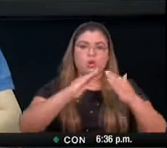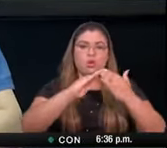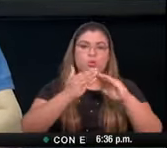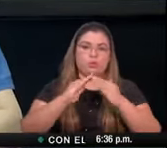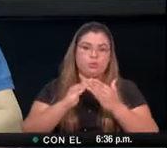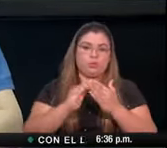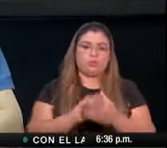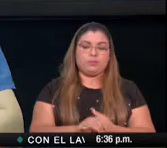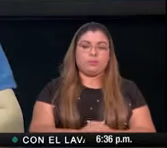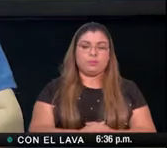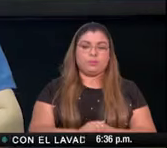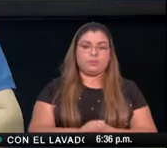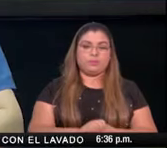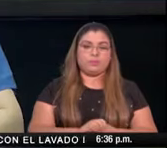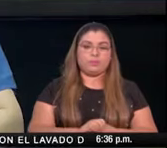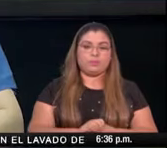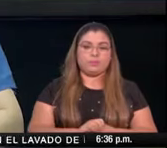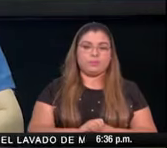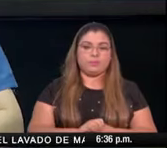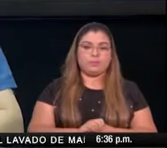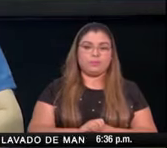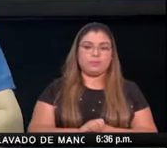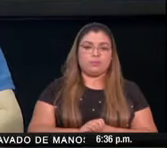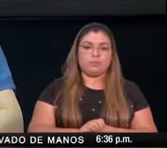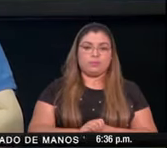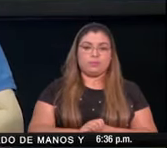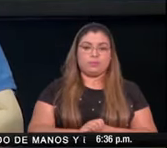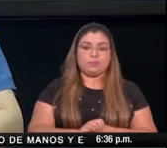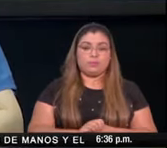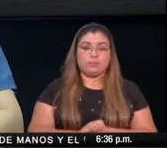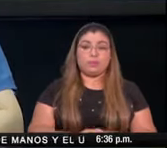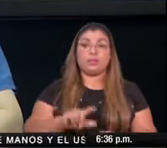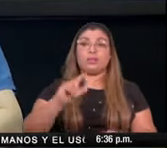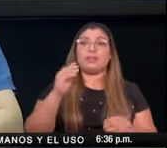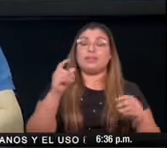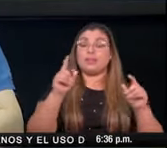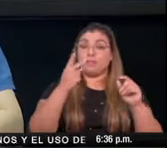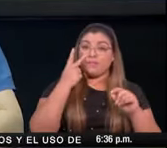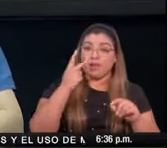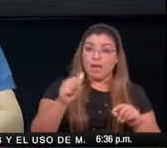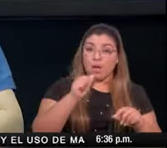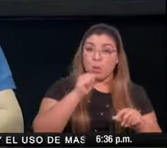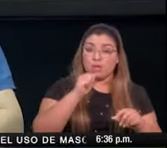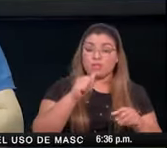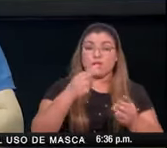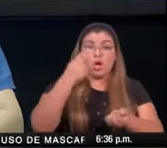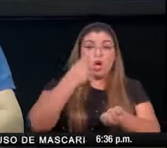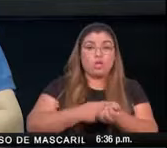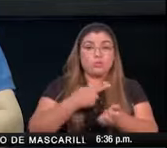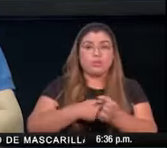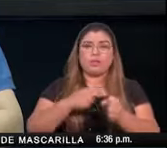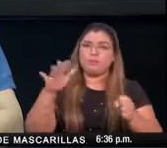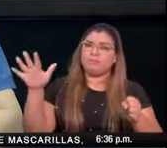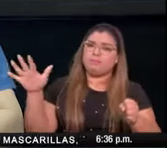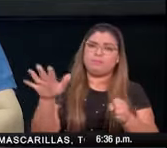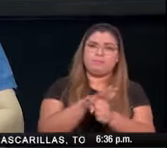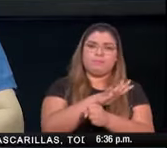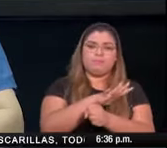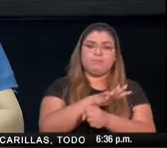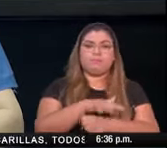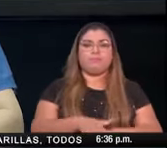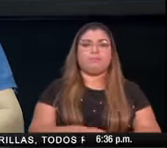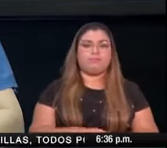RT sino que la capacidad del sistema sanitario en Veraguas se encuentra